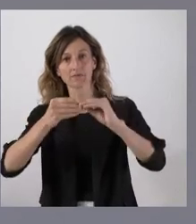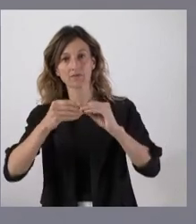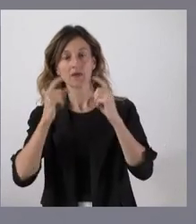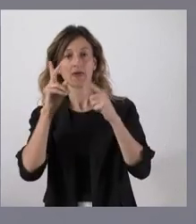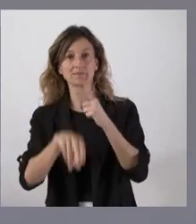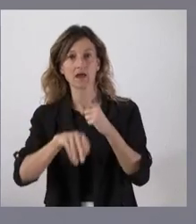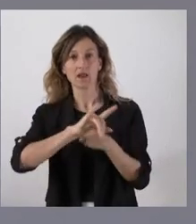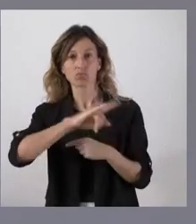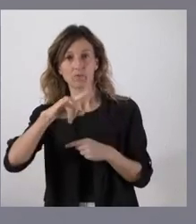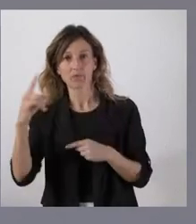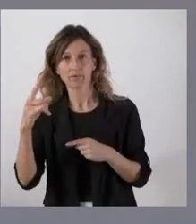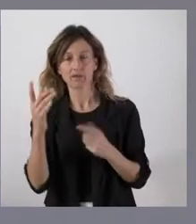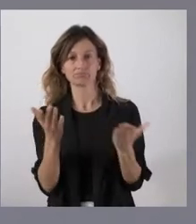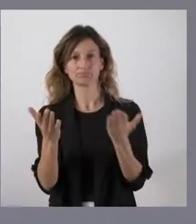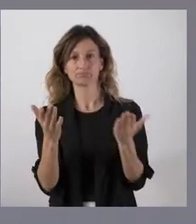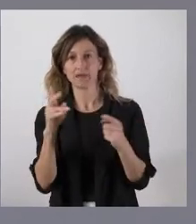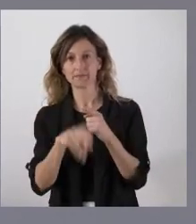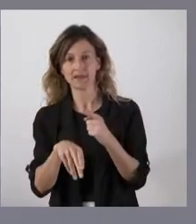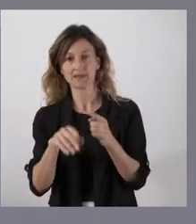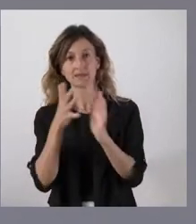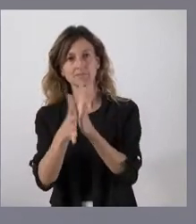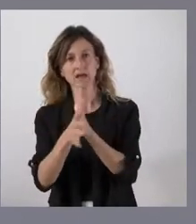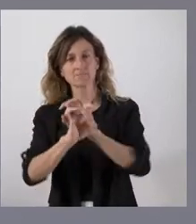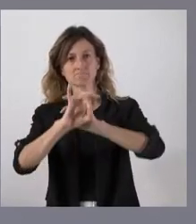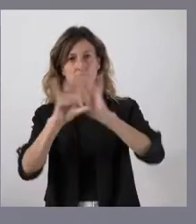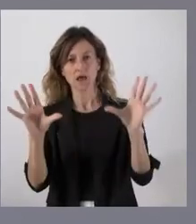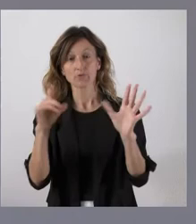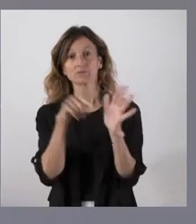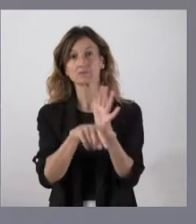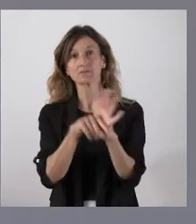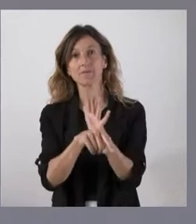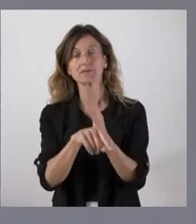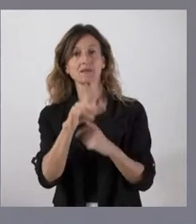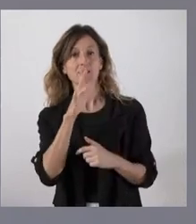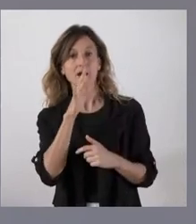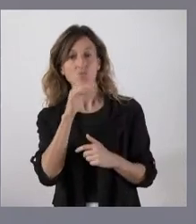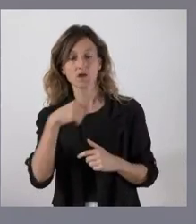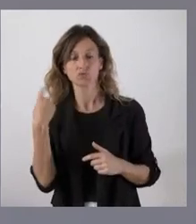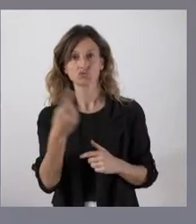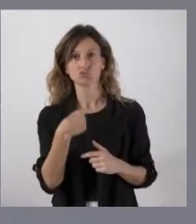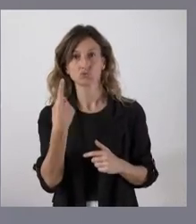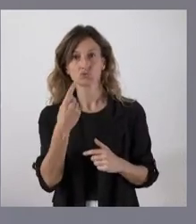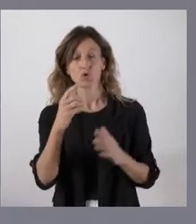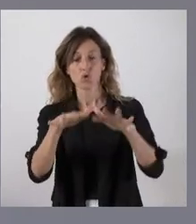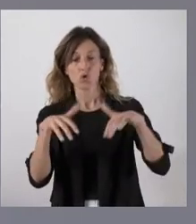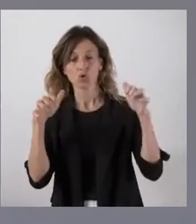y para clarificar determinadas cuestiones. El trámite que corresponde ahora, una vez que nosotros lo que hacemos es comunicar a las Cortes de Castilla y León el acuerdo de la